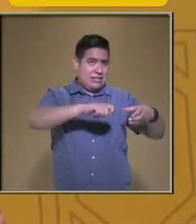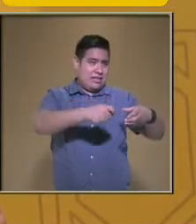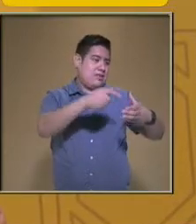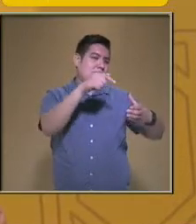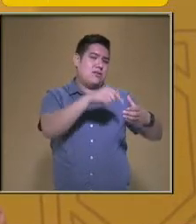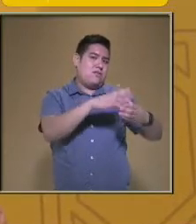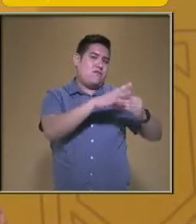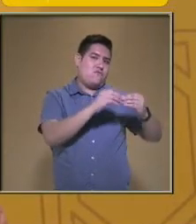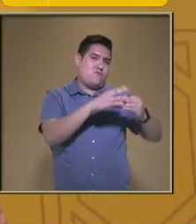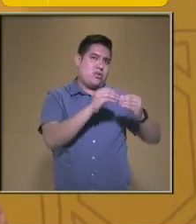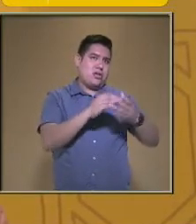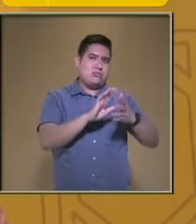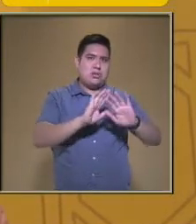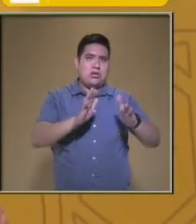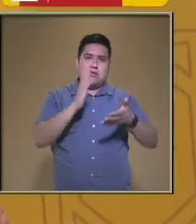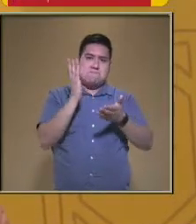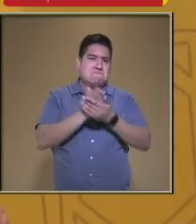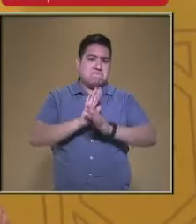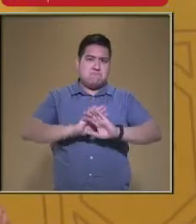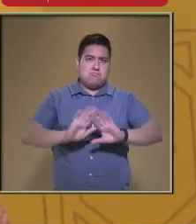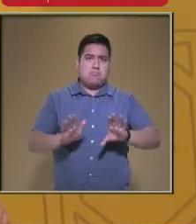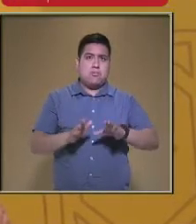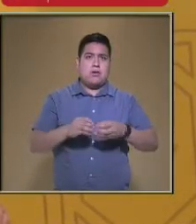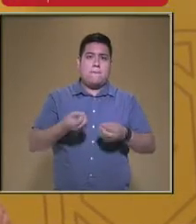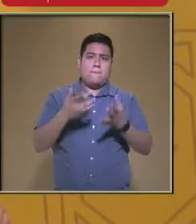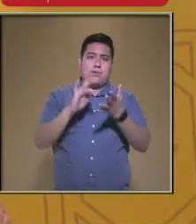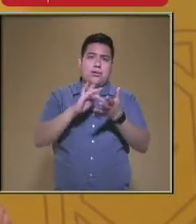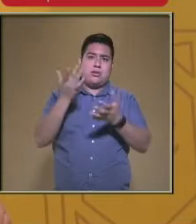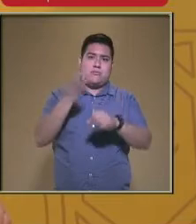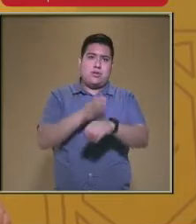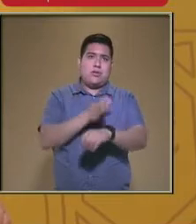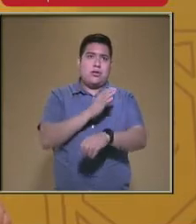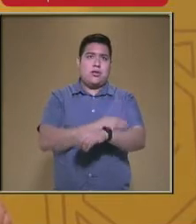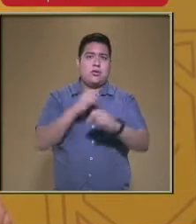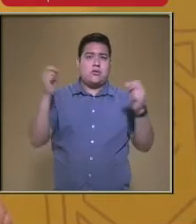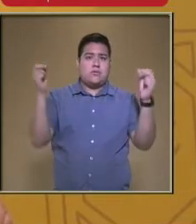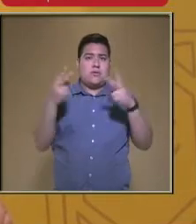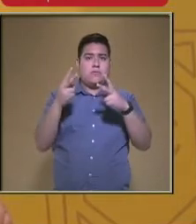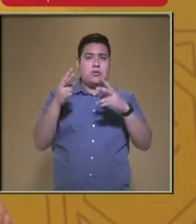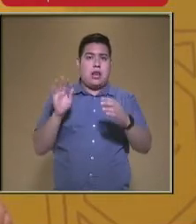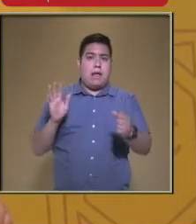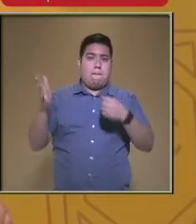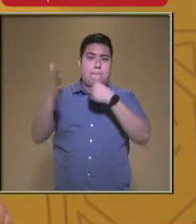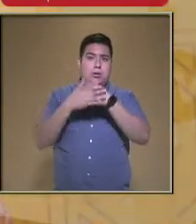actual Vamos a dejar hasta aquí La presentación El día de hoy Muchas gracias Por acompañarnos Nos vemos en la siguiente